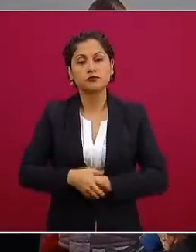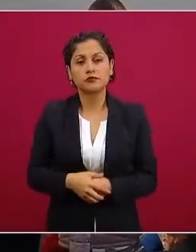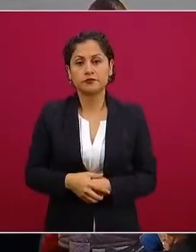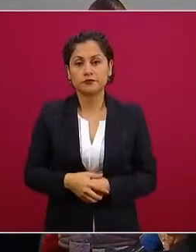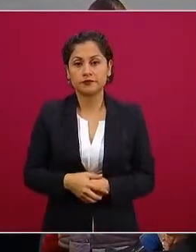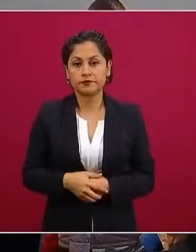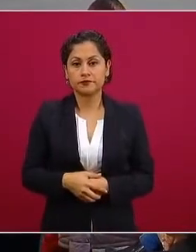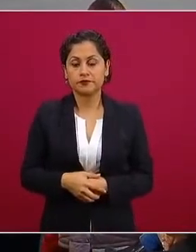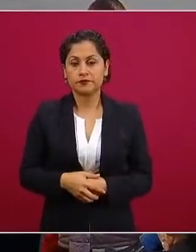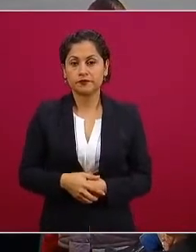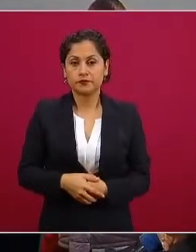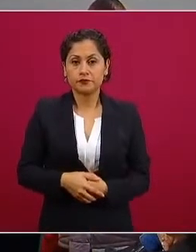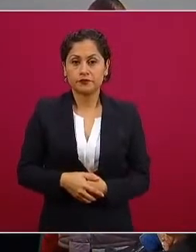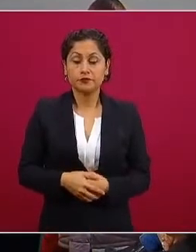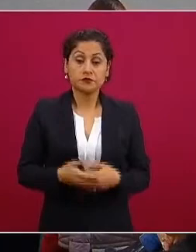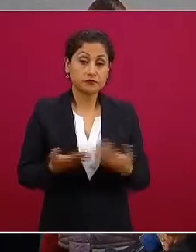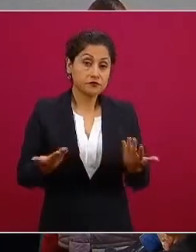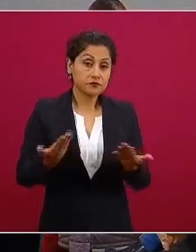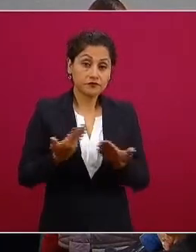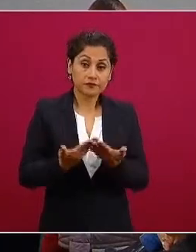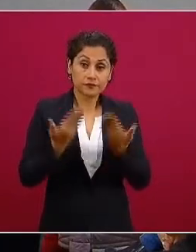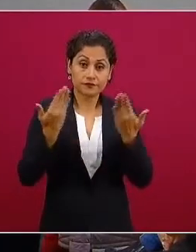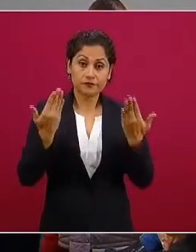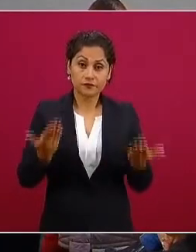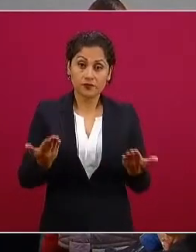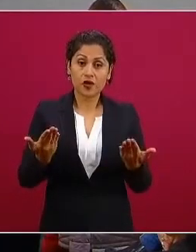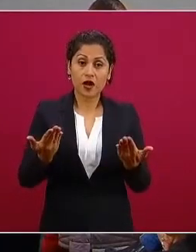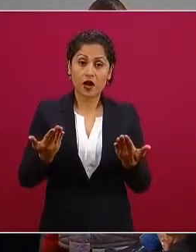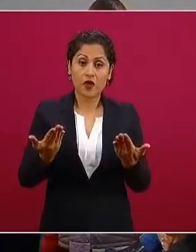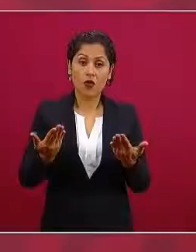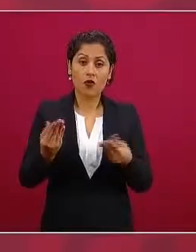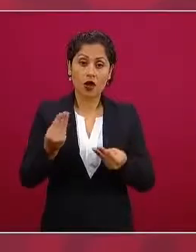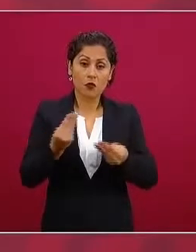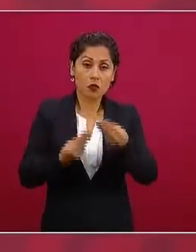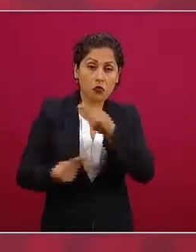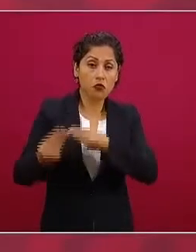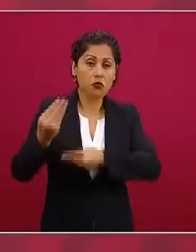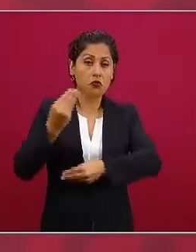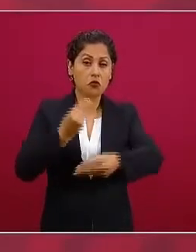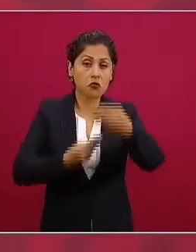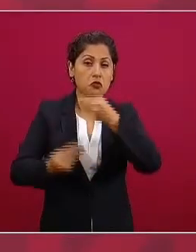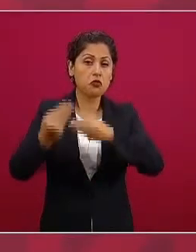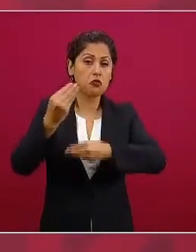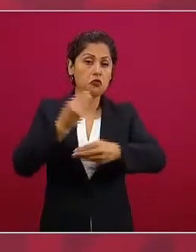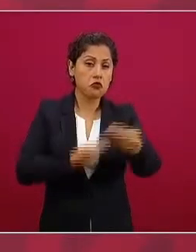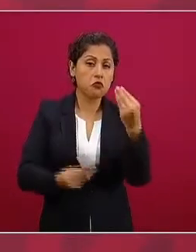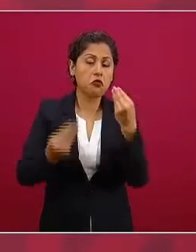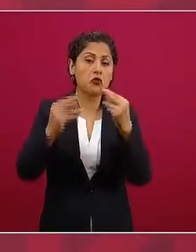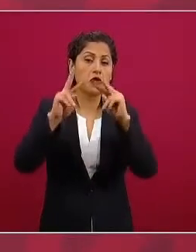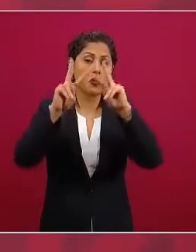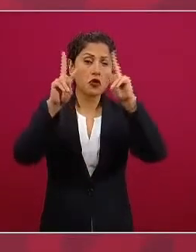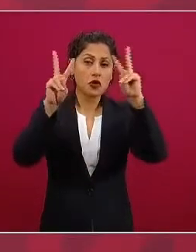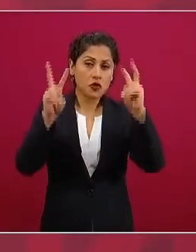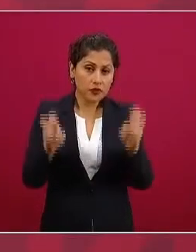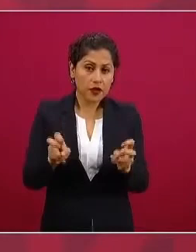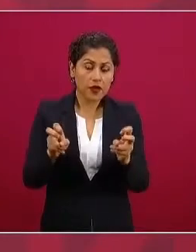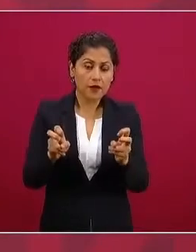que se empieza a debatir sobre el nuevo modelo